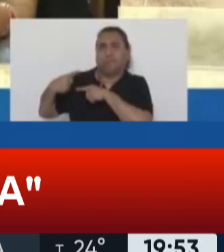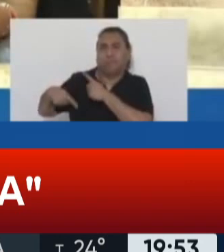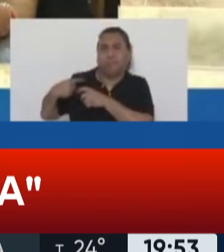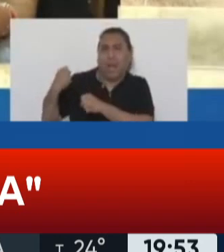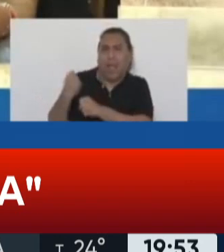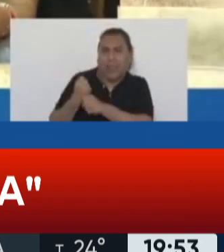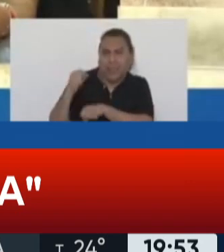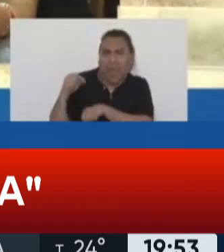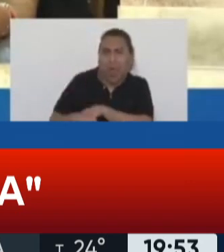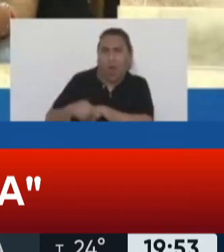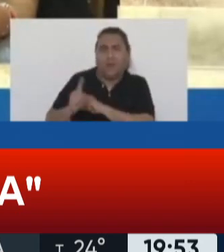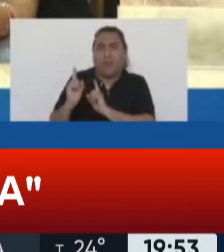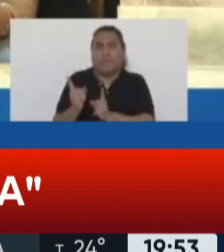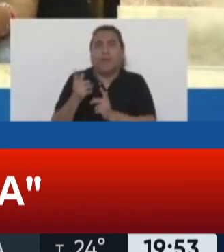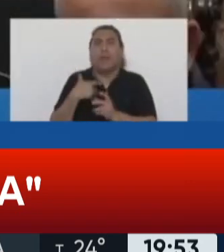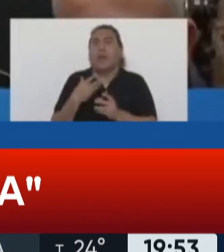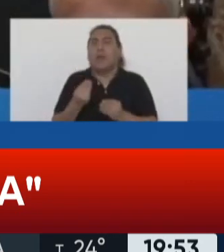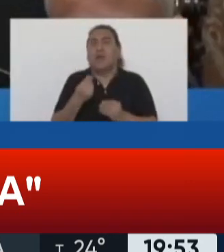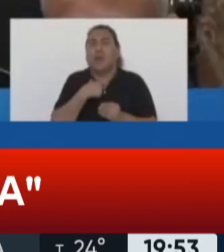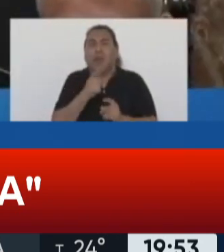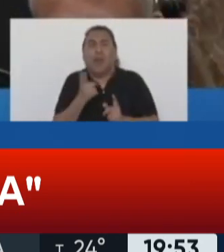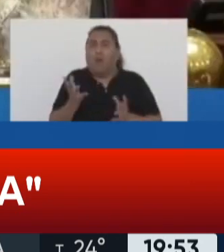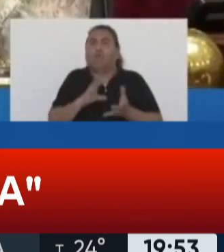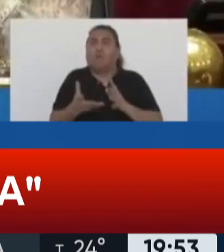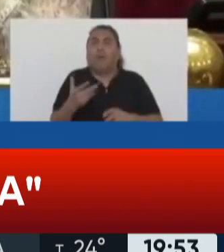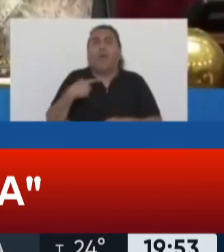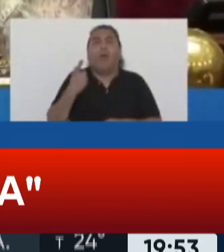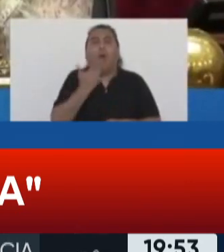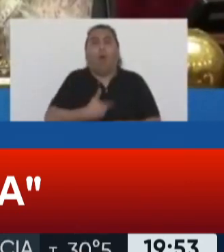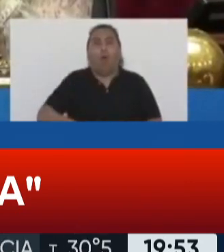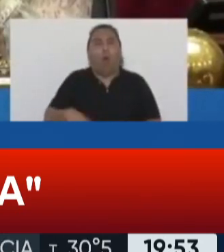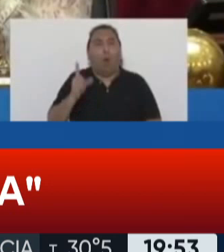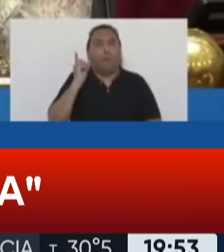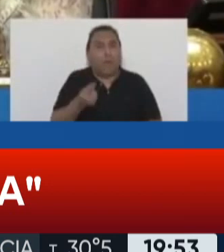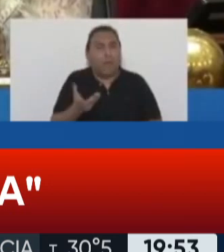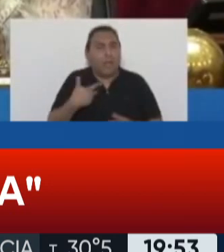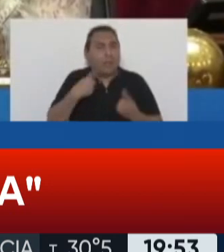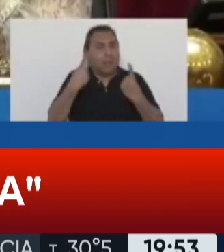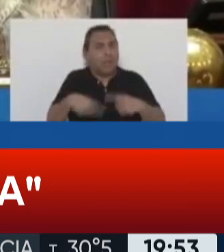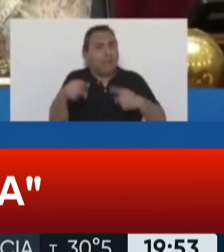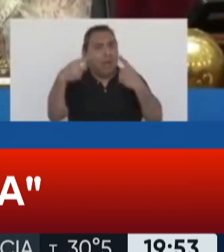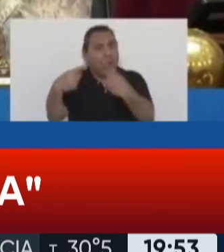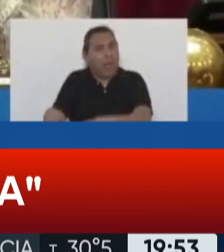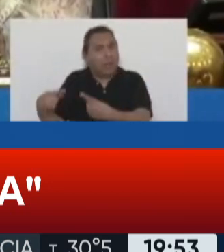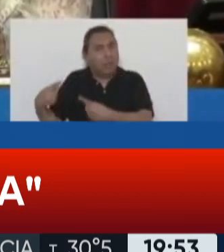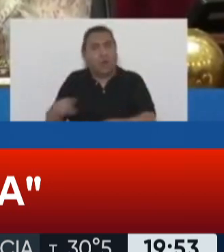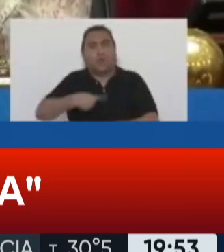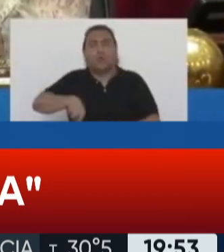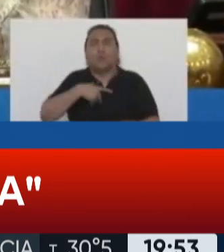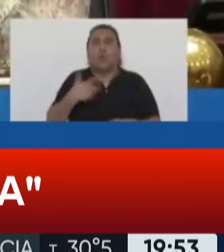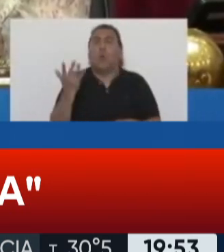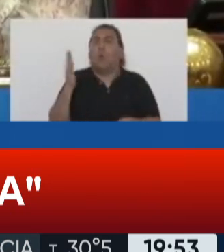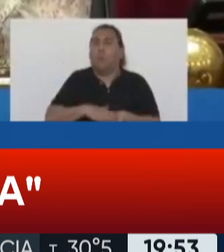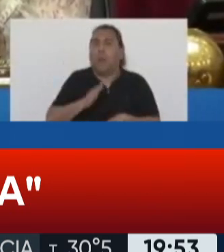dejar de lado egoísmos y vanidades para buscar el consenso. Todos hemos sido culpables de gobernar con tapones en los